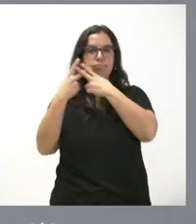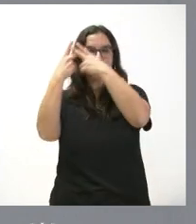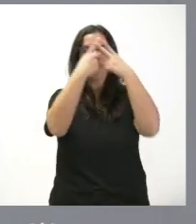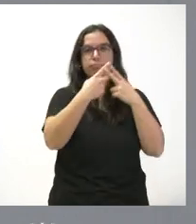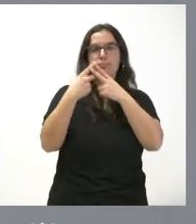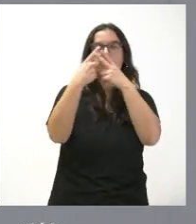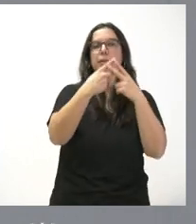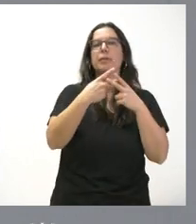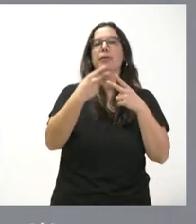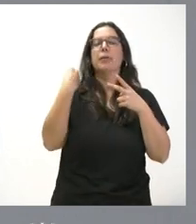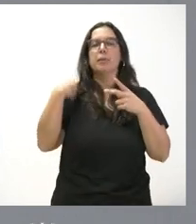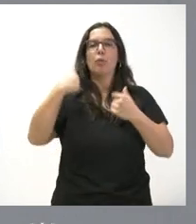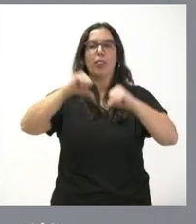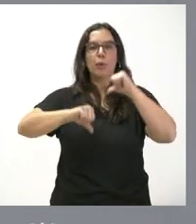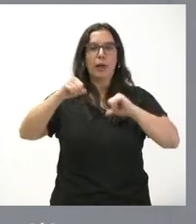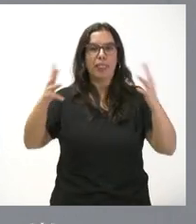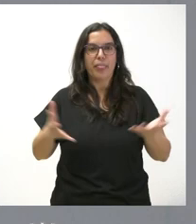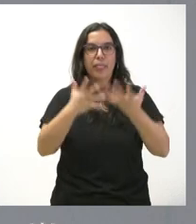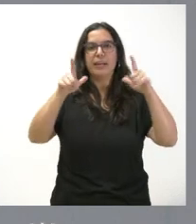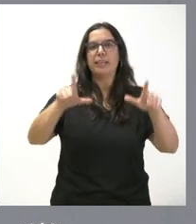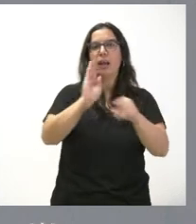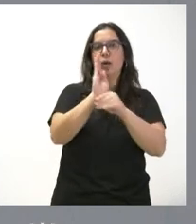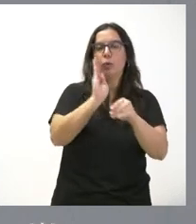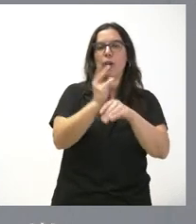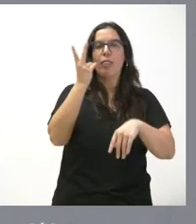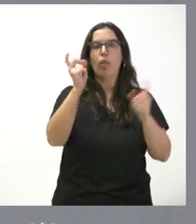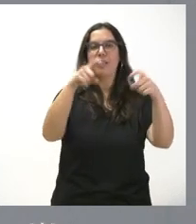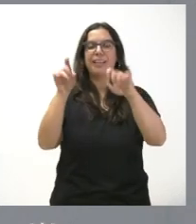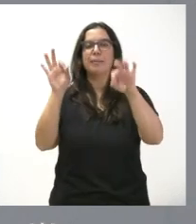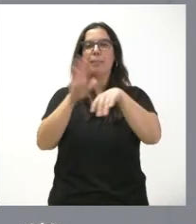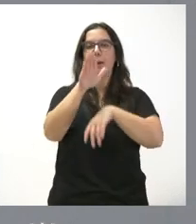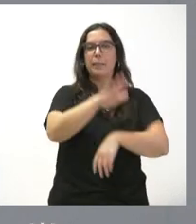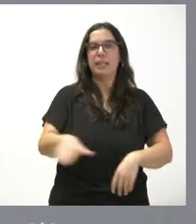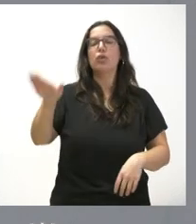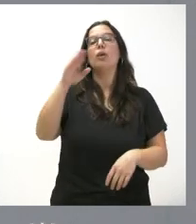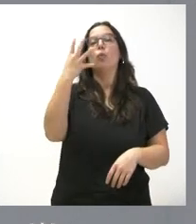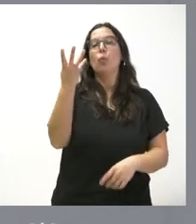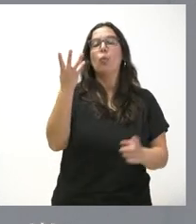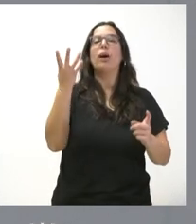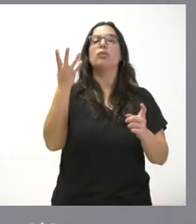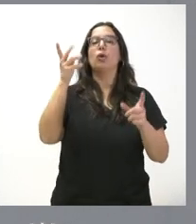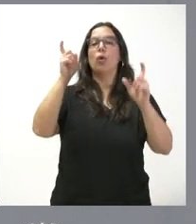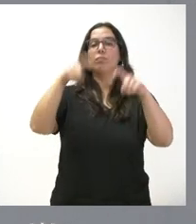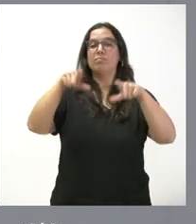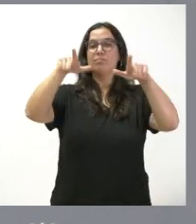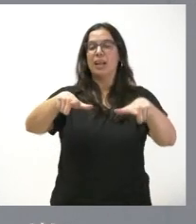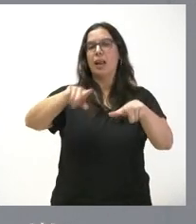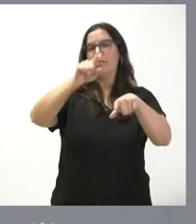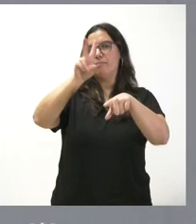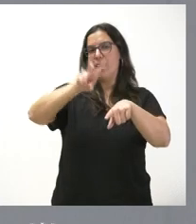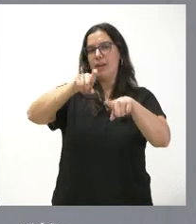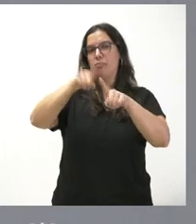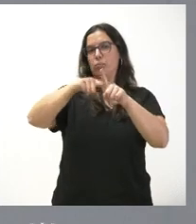epirometría, cirugía menor, sala de curas, dos consultas de pediatría y cuatro consultas polivalentes, además de sala de extracción